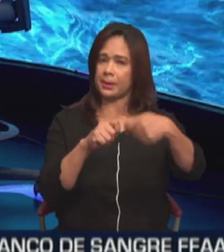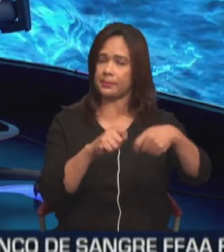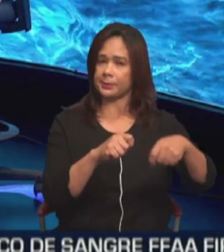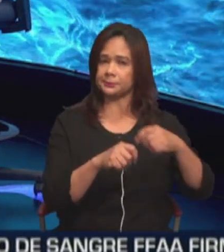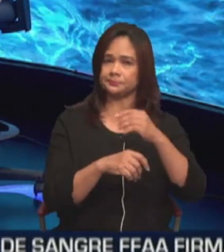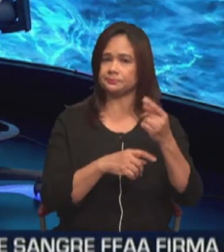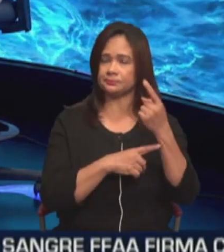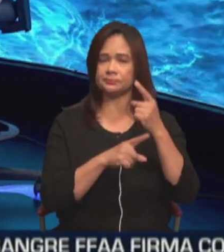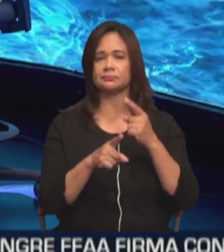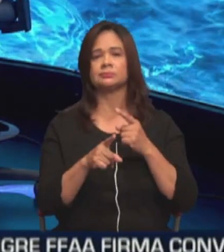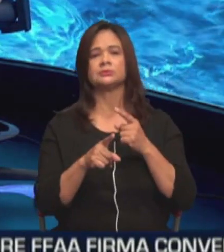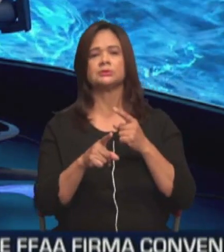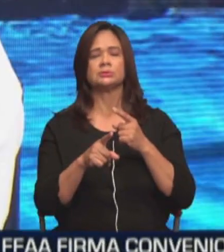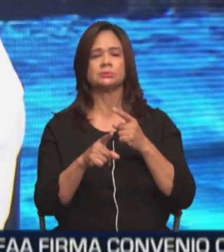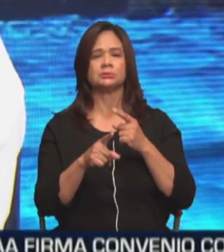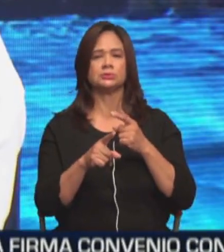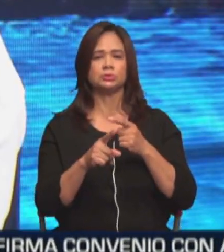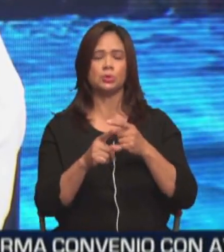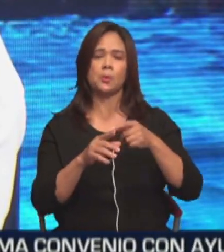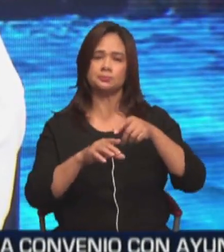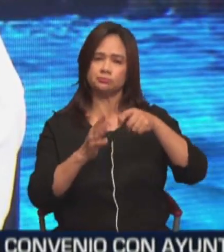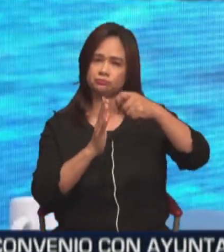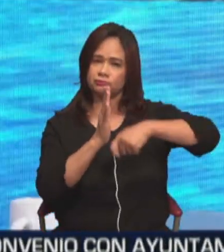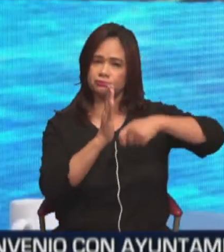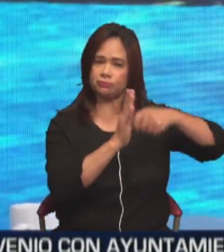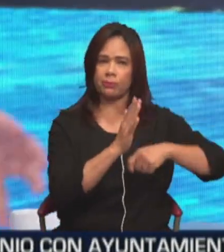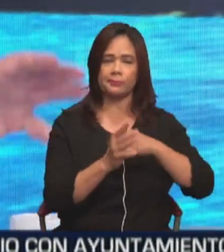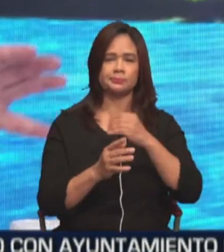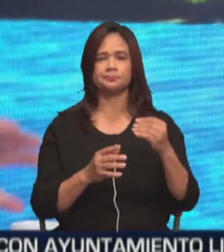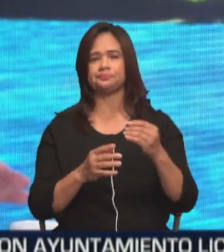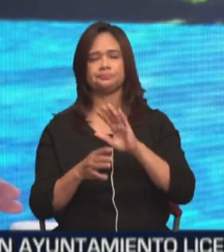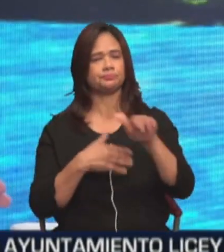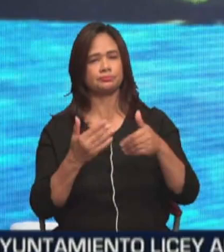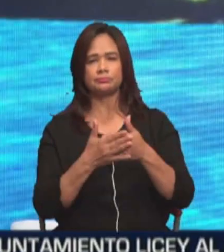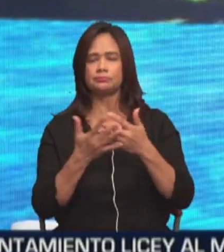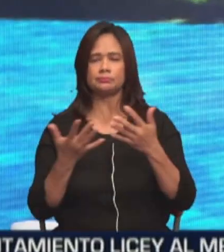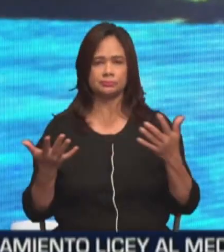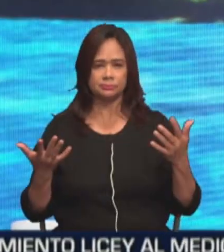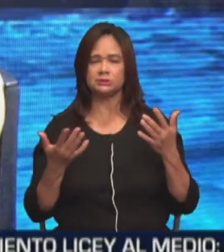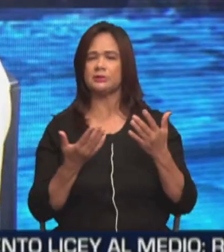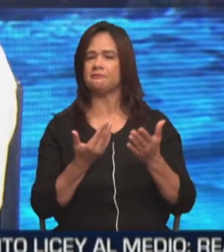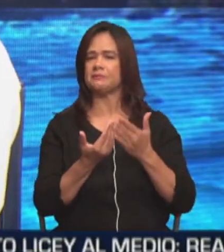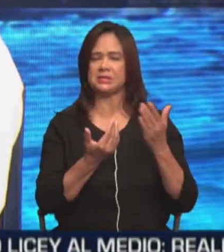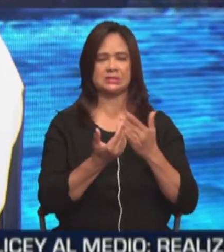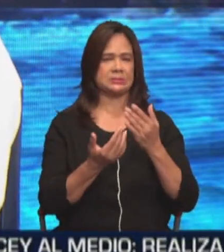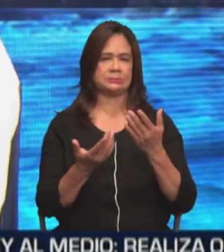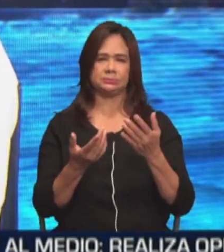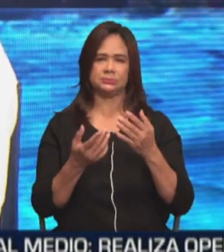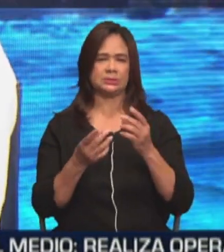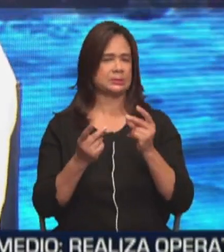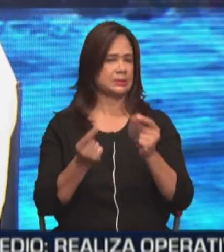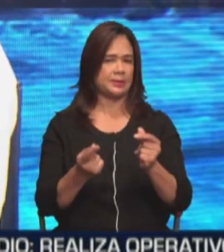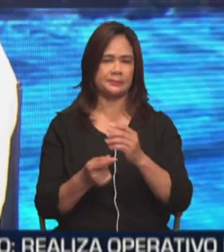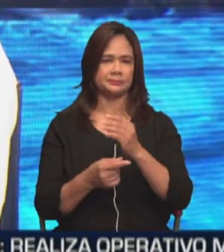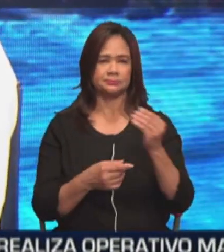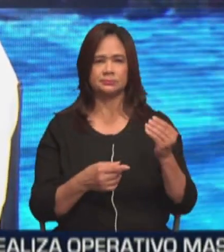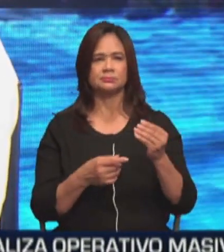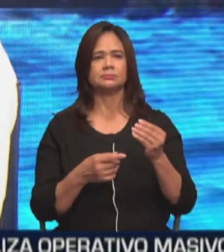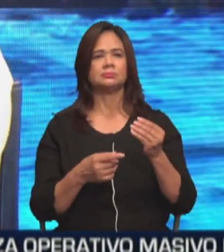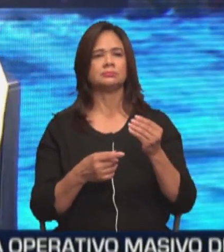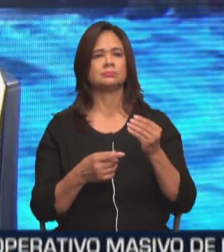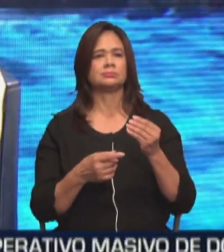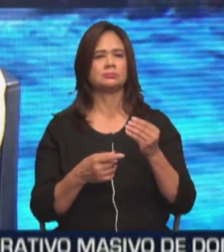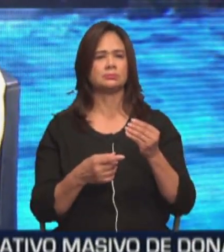y los verifón para las tarjetas. O sea, yo voy y ahí tengo todas esas facilidades. Inmediatamente, Roberto. Tú tienes el chance de,